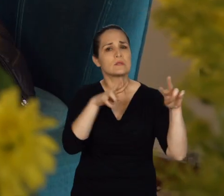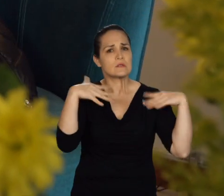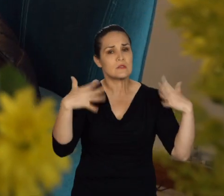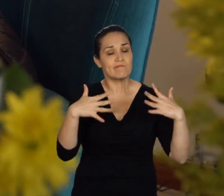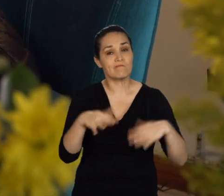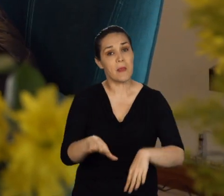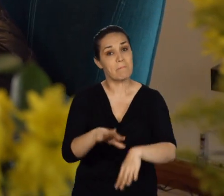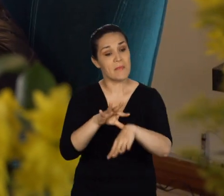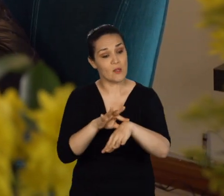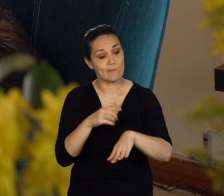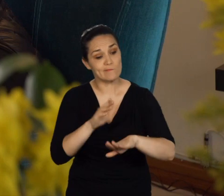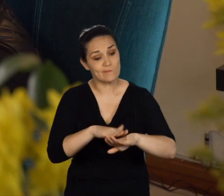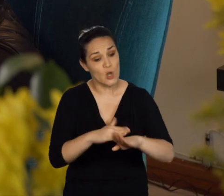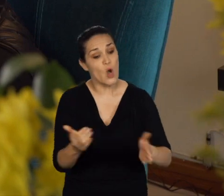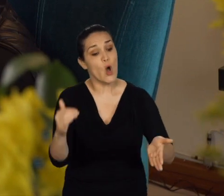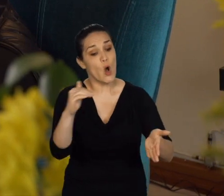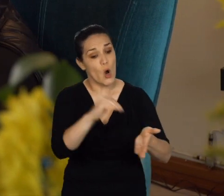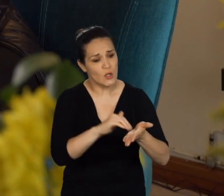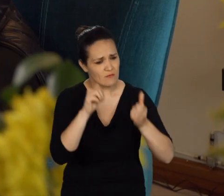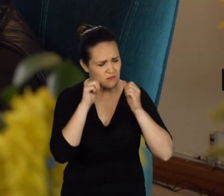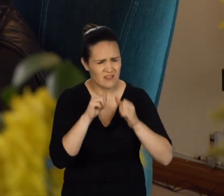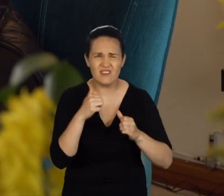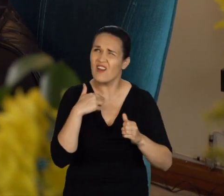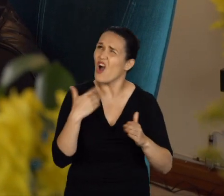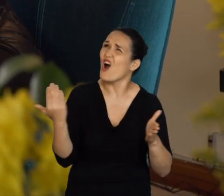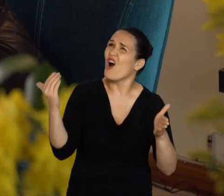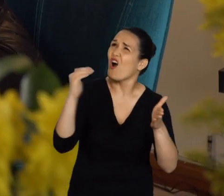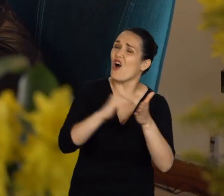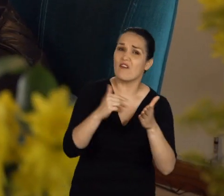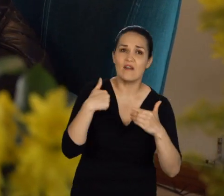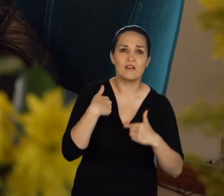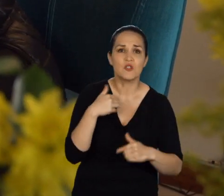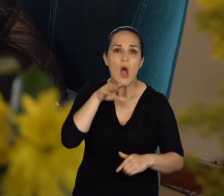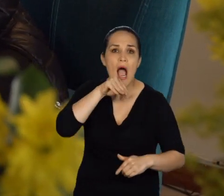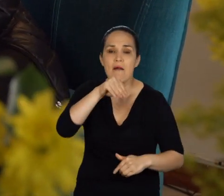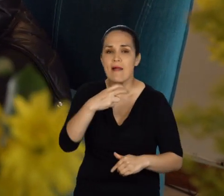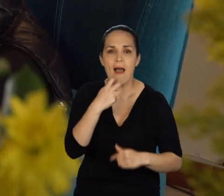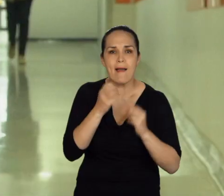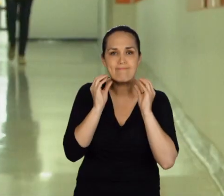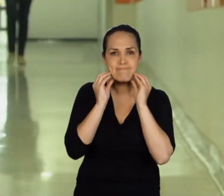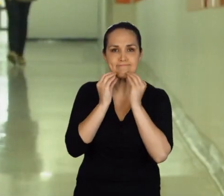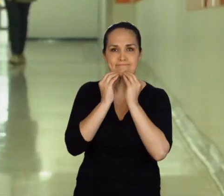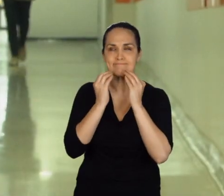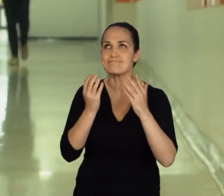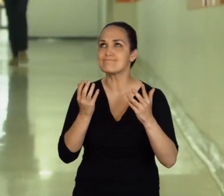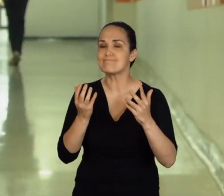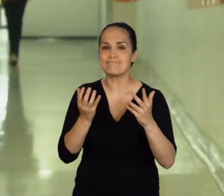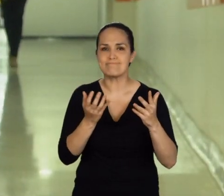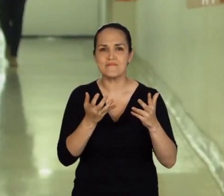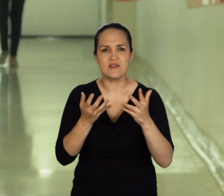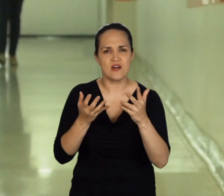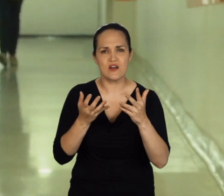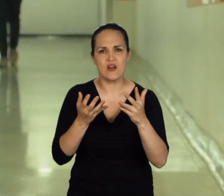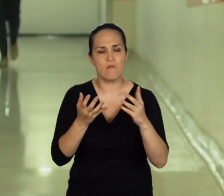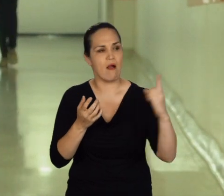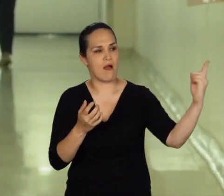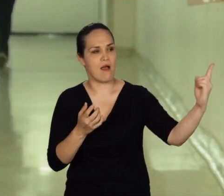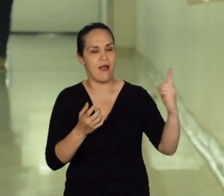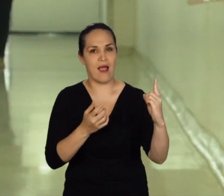médicos me decían que me tenían que entrar a cirugía nuevamente, yo no entendía, no podía hablar y ahí fue donde llamaron a mi